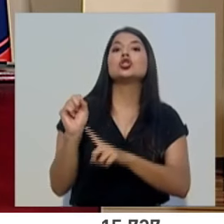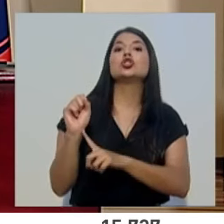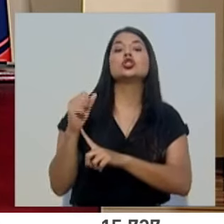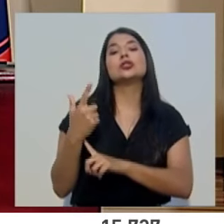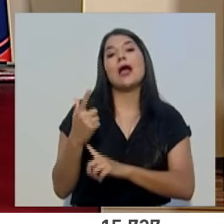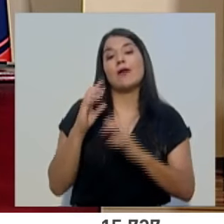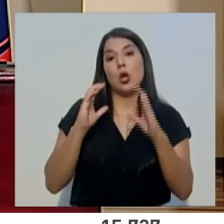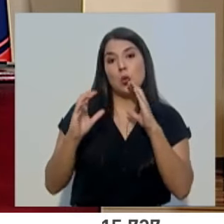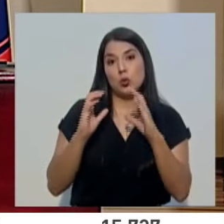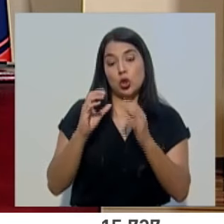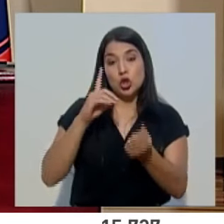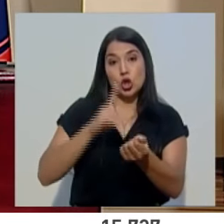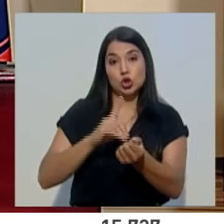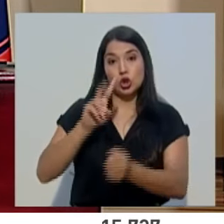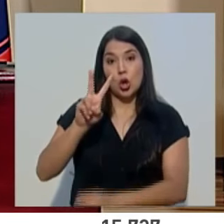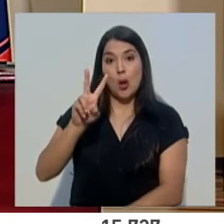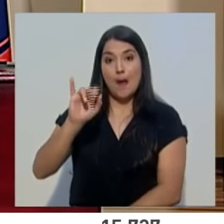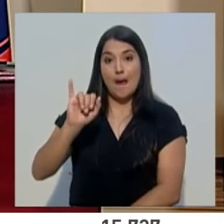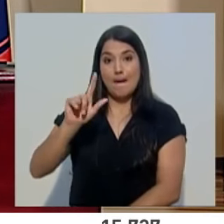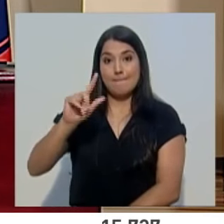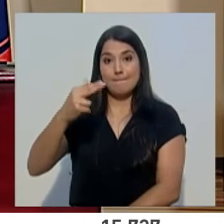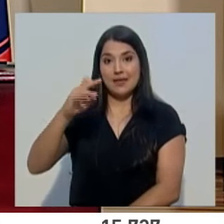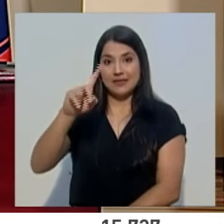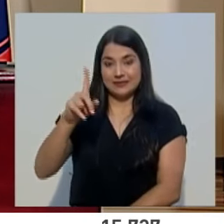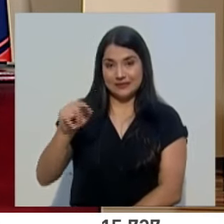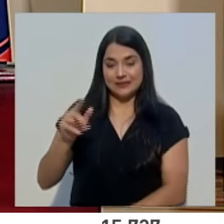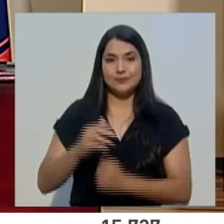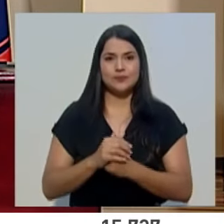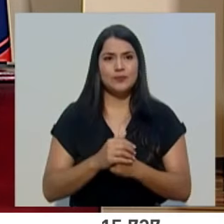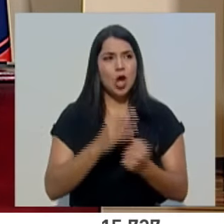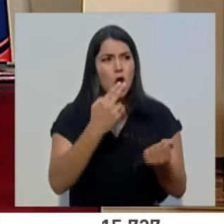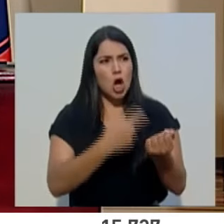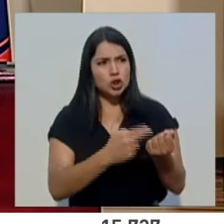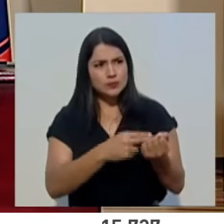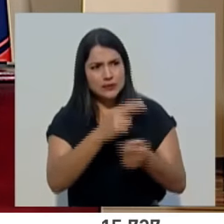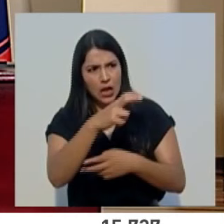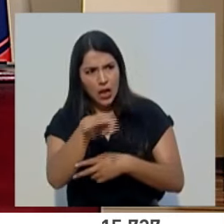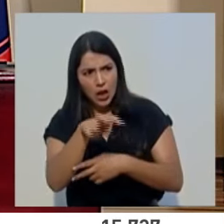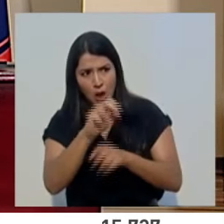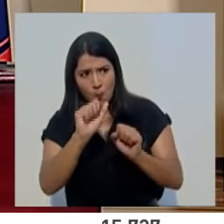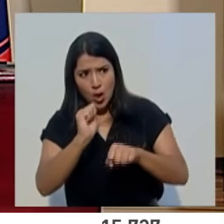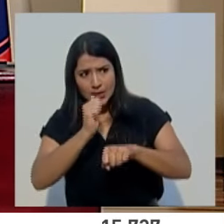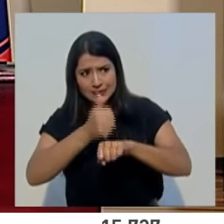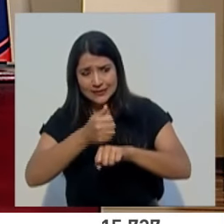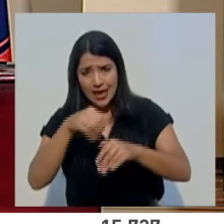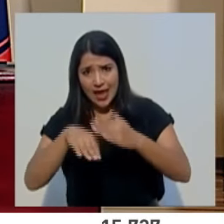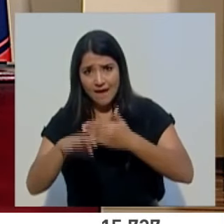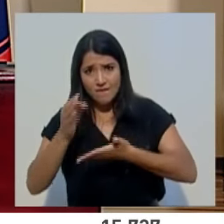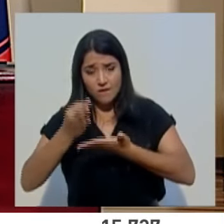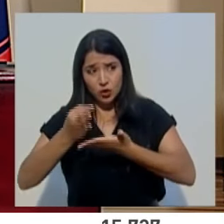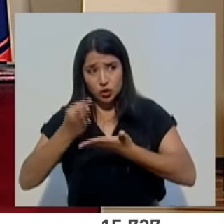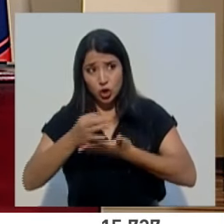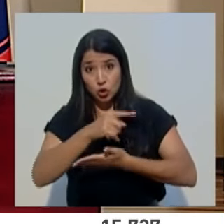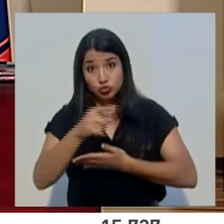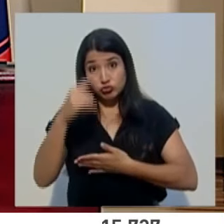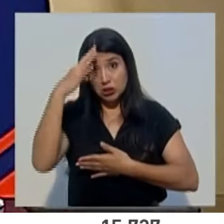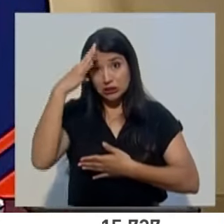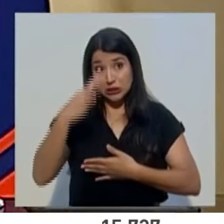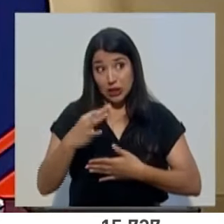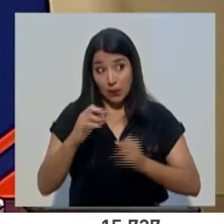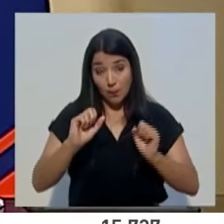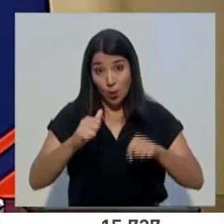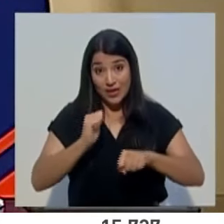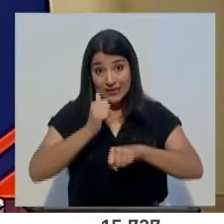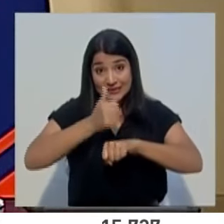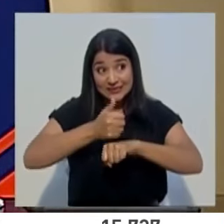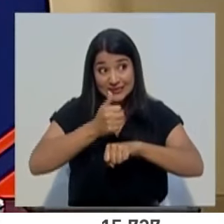y es para el doctor Vilches. Las unidades móviles serán instaladas en fronteras. Se ha proyectado instalar unidades médicas